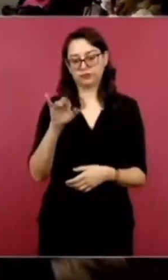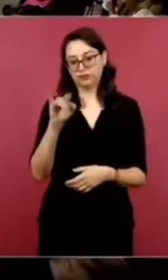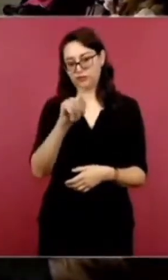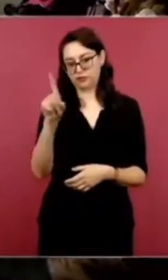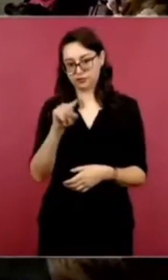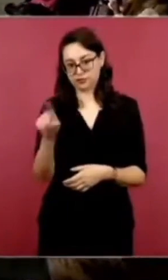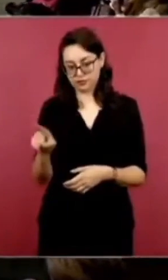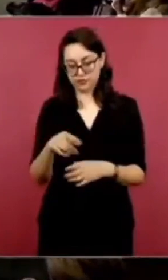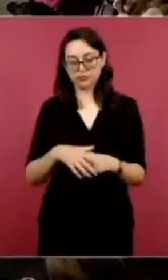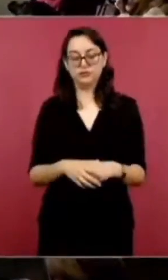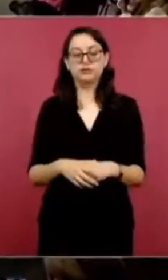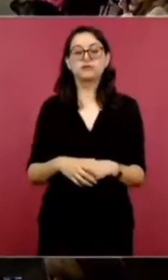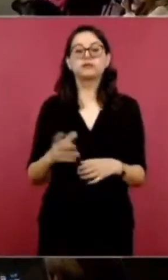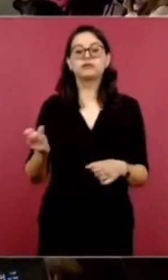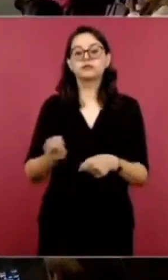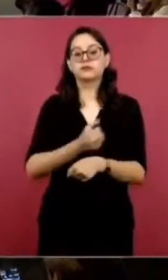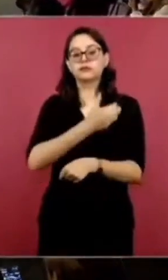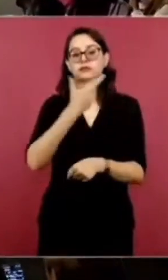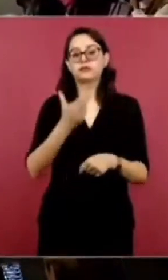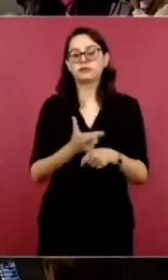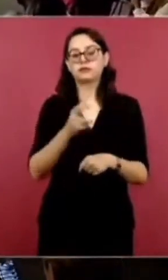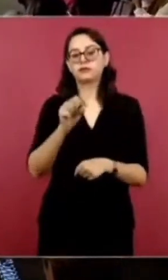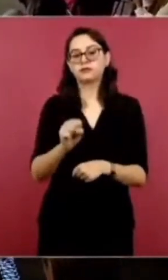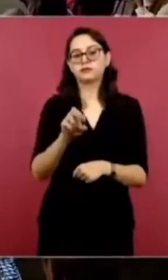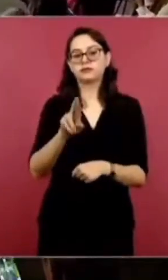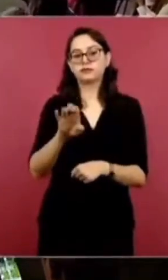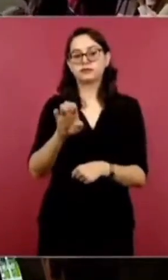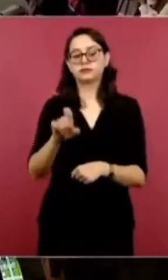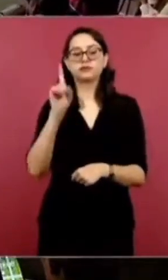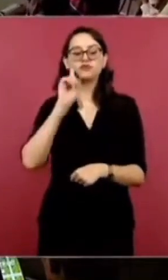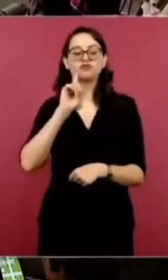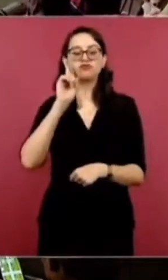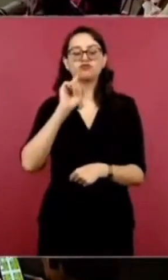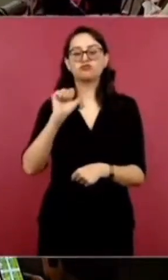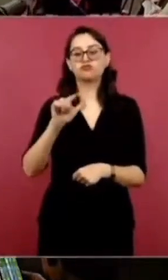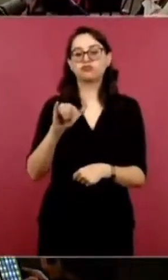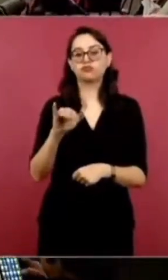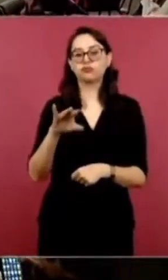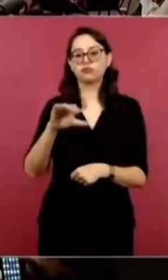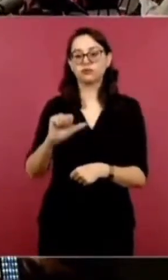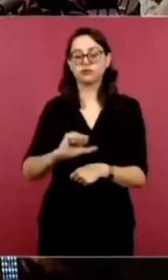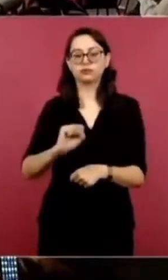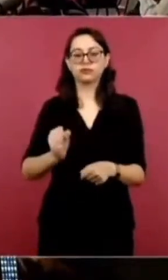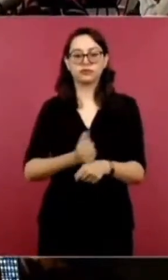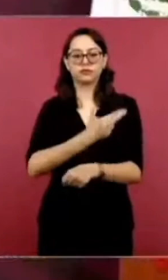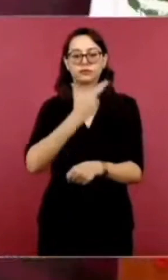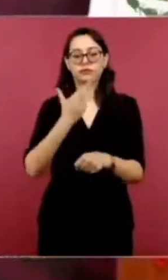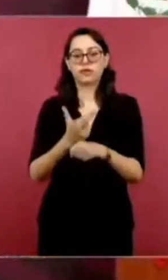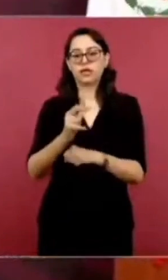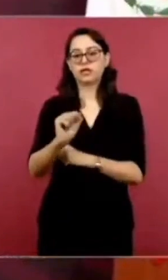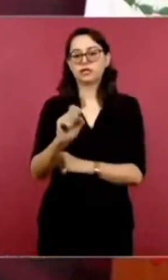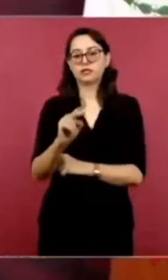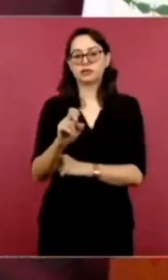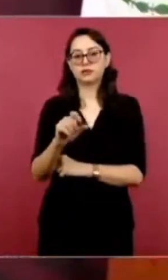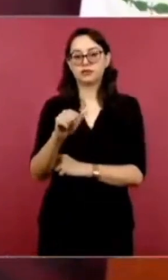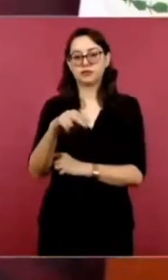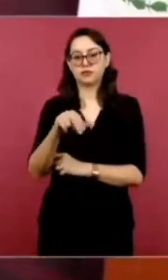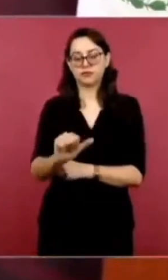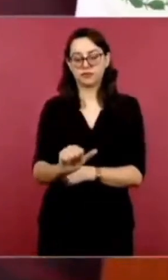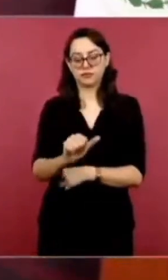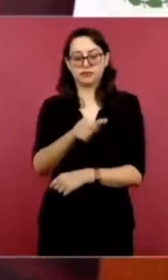la secretaria de Relaciones Exteriores, Alicia Bárcenas, el secretario de la Defensa Nacional.